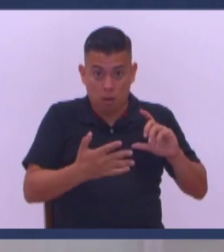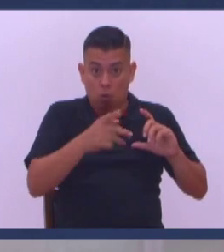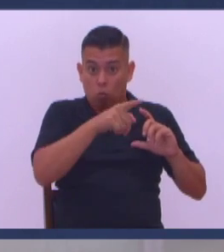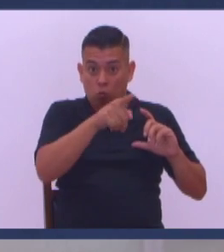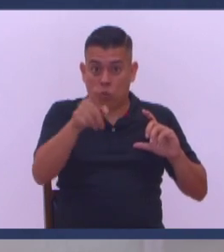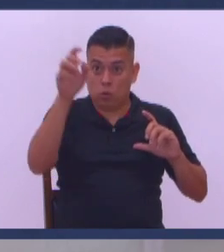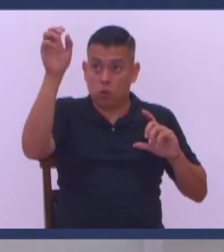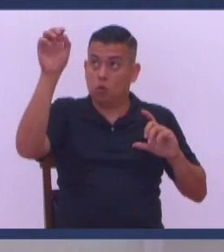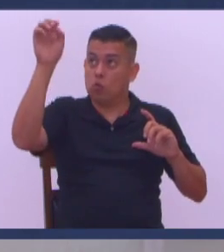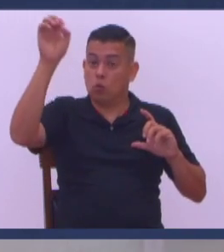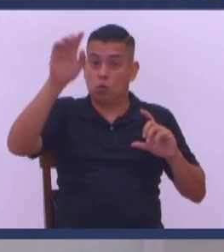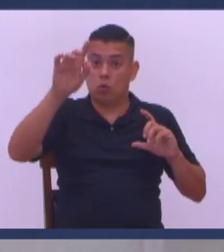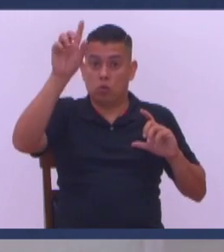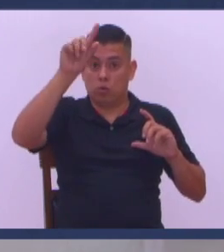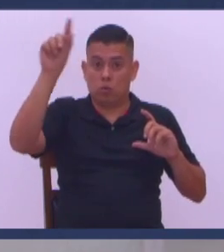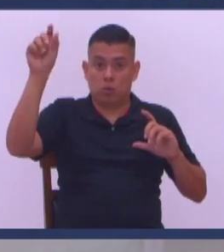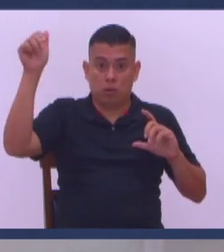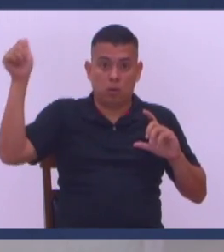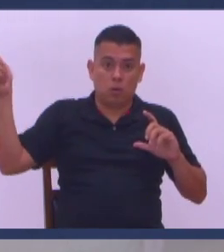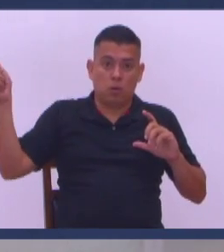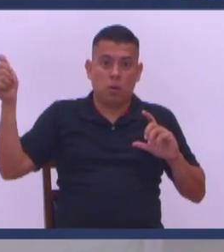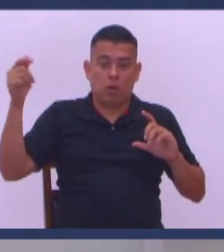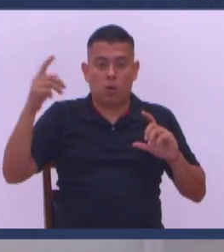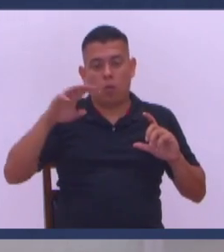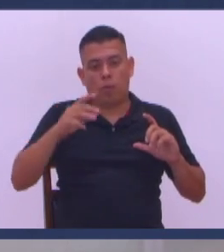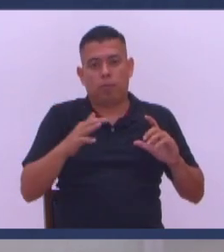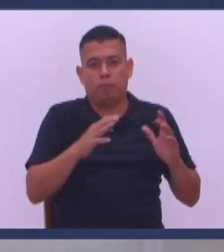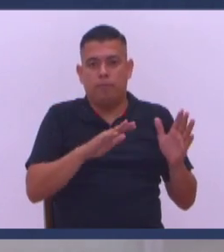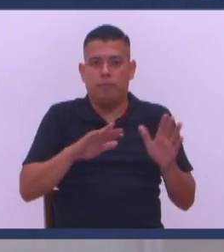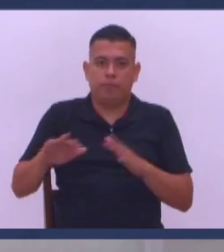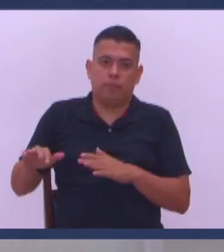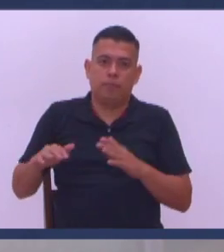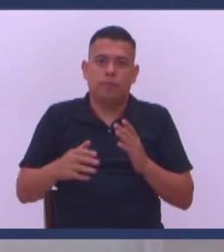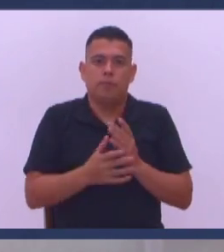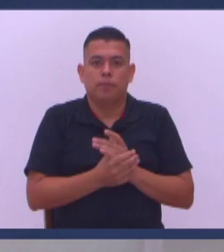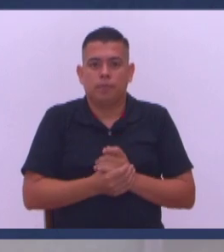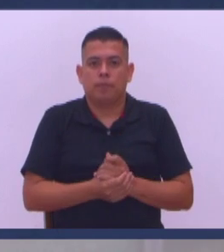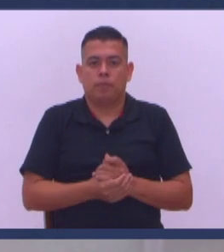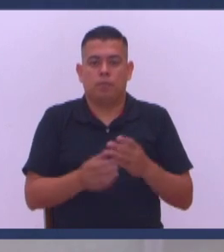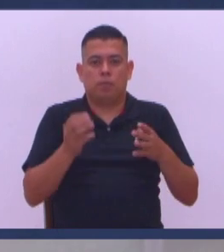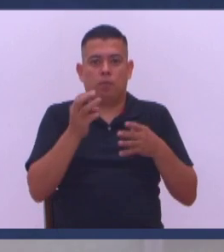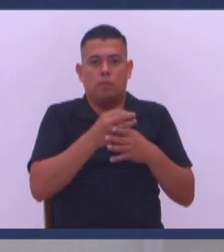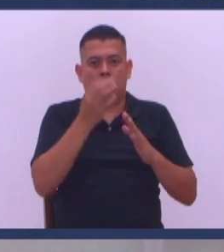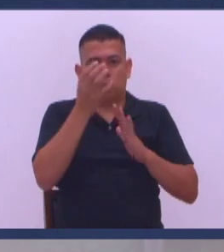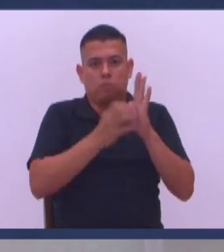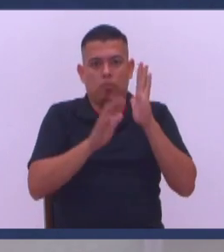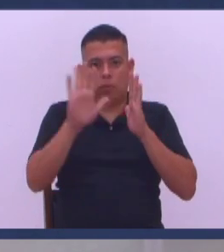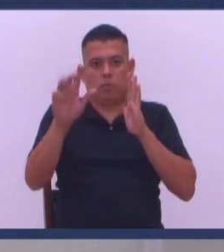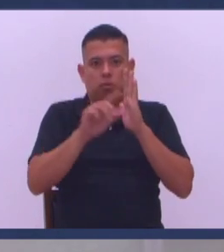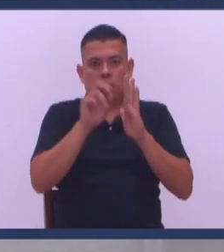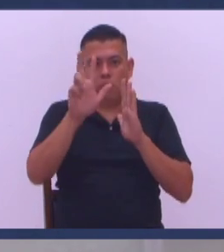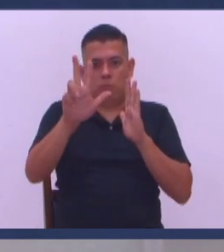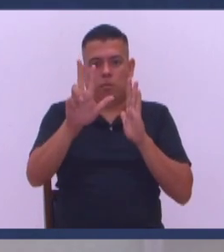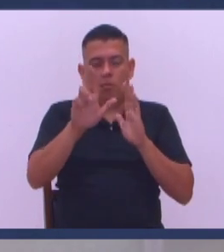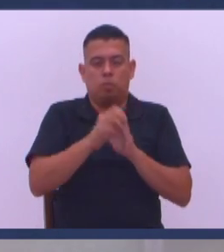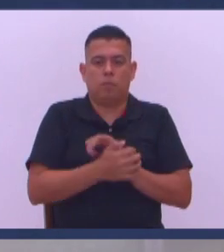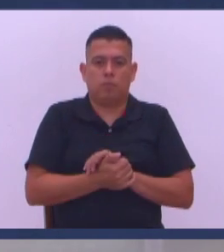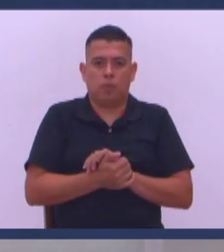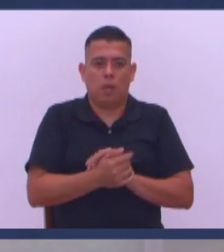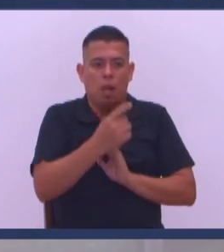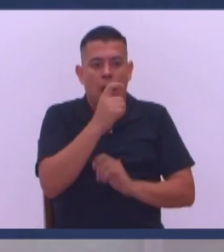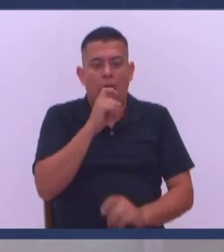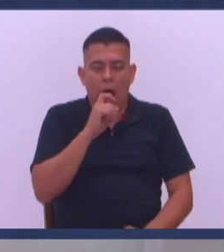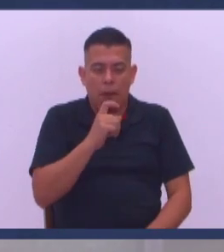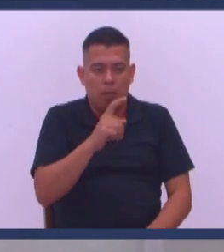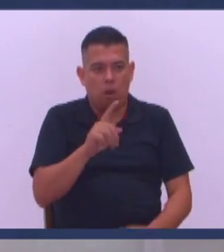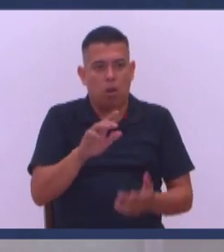Para que su nombre Sea exaltado Y el otro sea beneficiado Número 3 Vaya conmigo a la Biblia Estoy en Mateo 5, 3 Bienaventurados Los